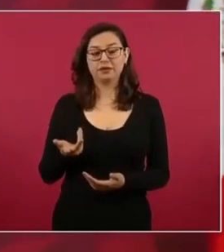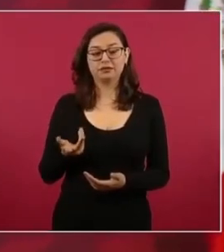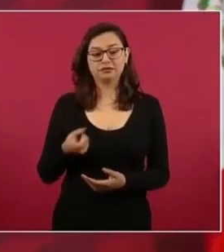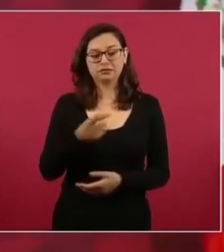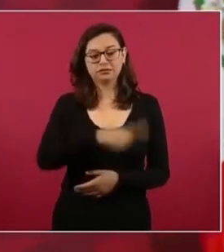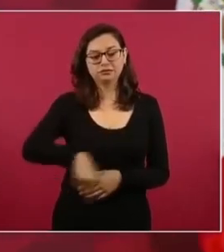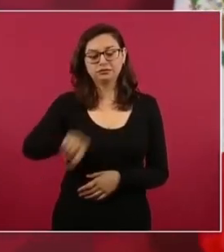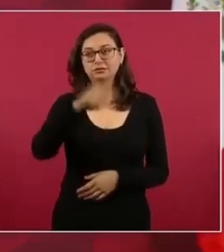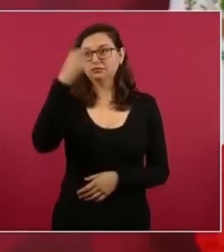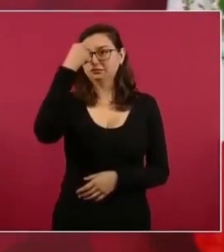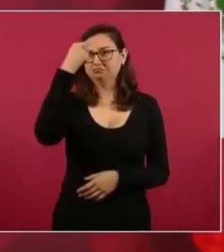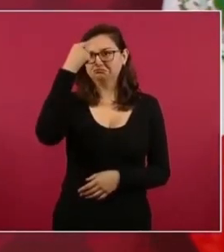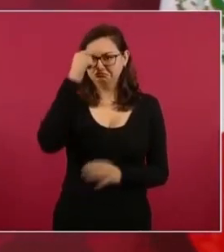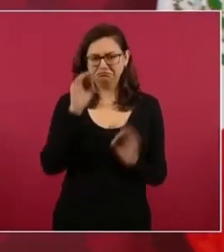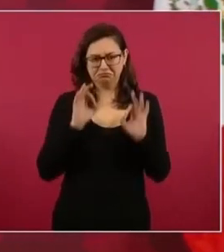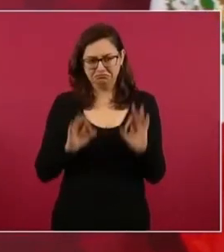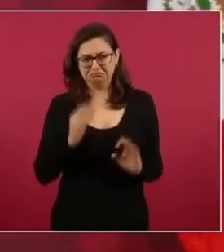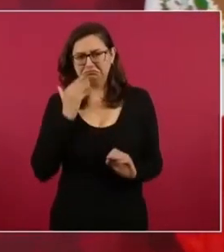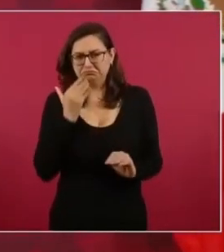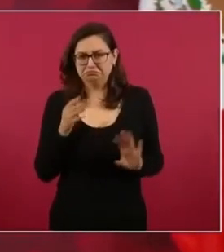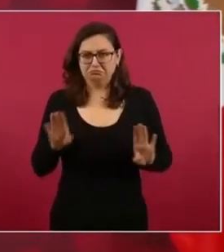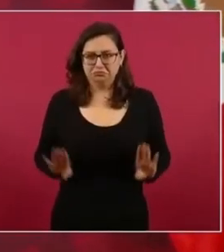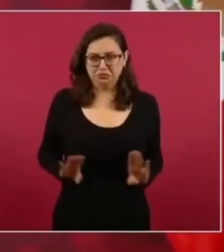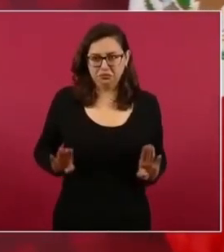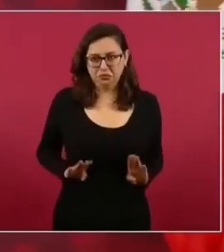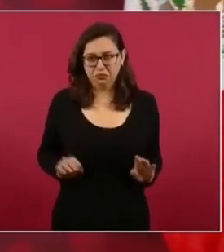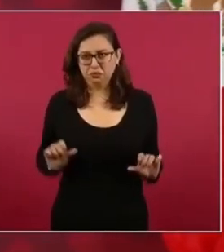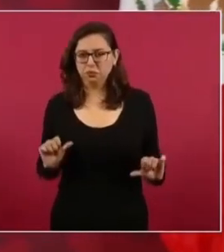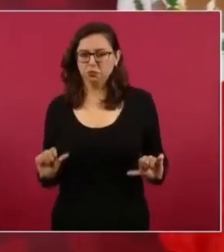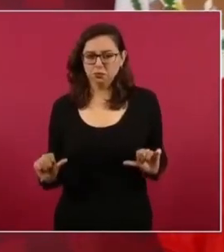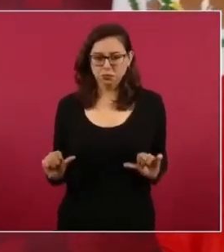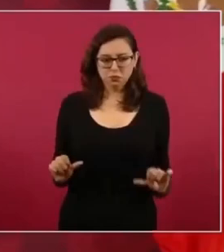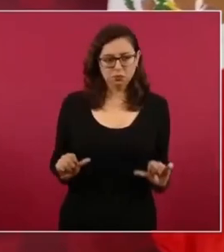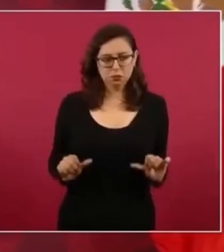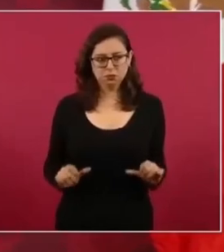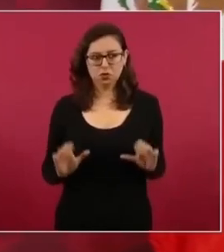sensateza actuaban con prudencia están